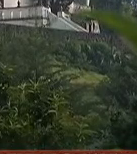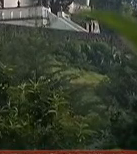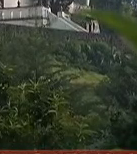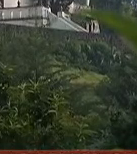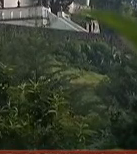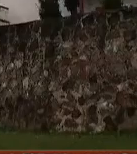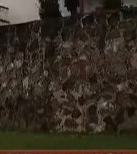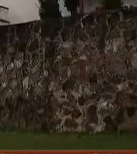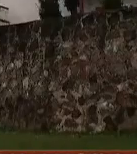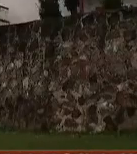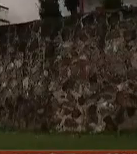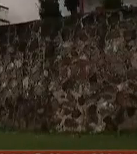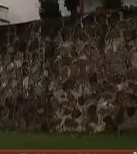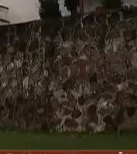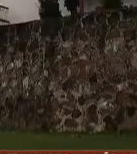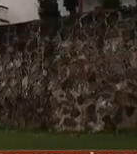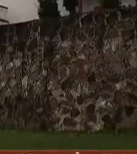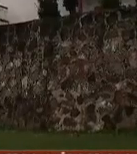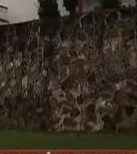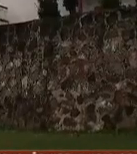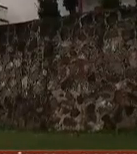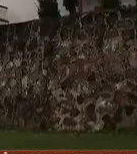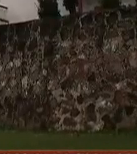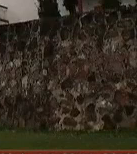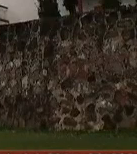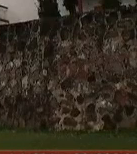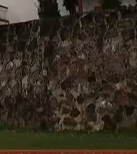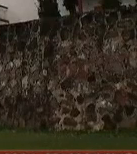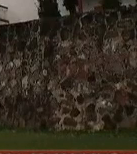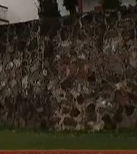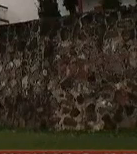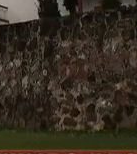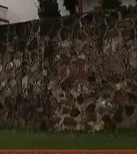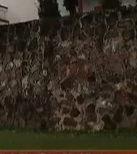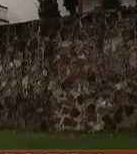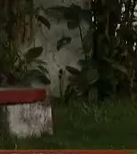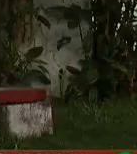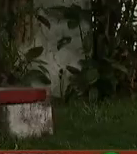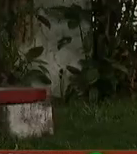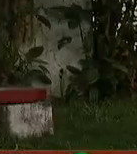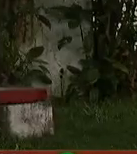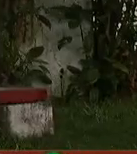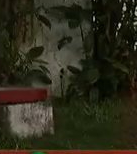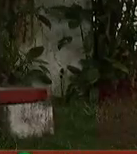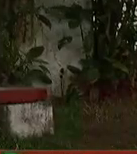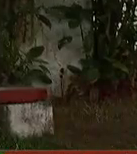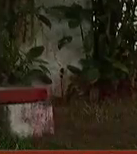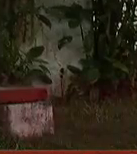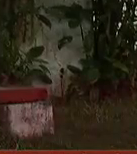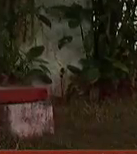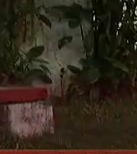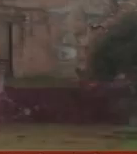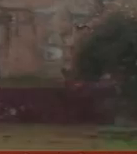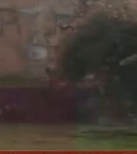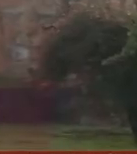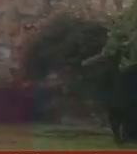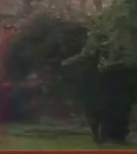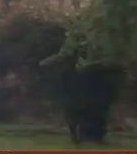su origen se remonta al siglo XVII y tuvo notable esplendor por las minas que se descubrieron a su alrededor